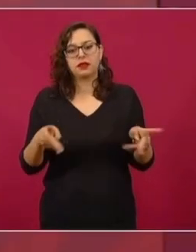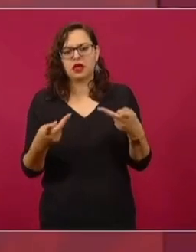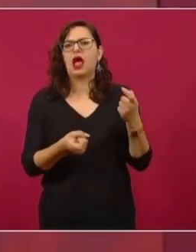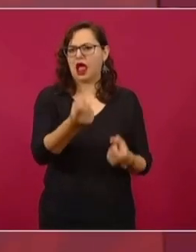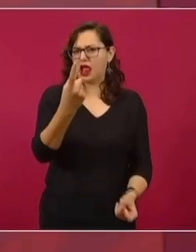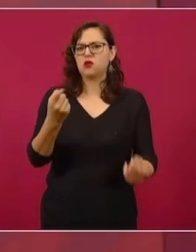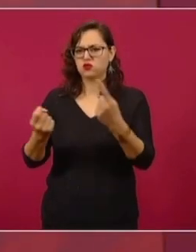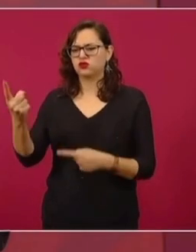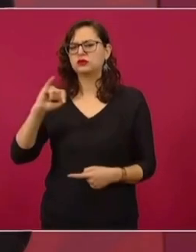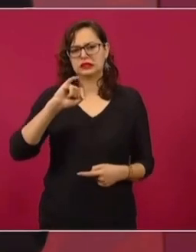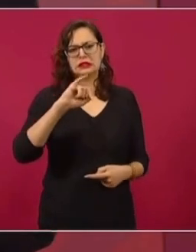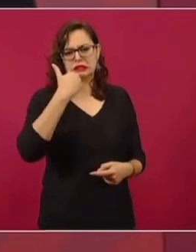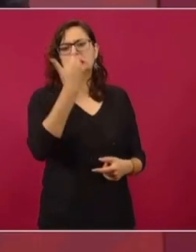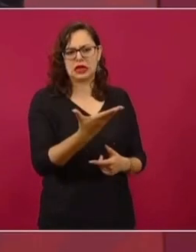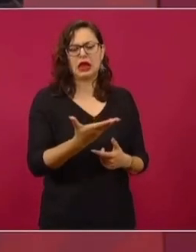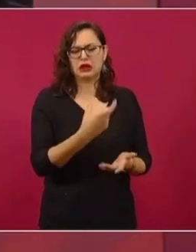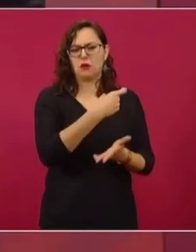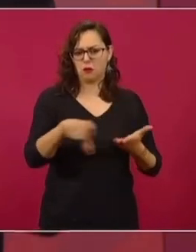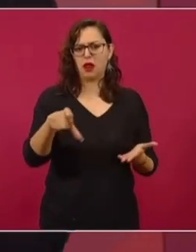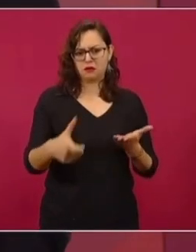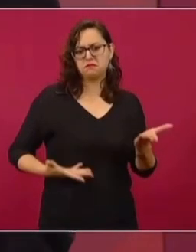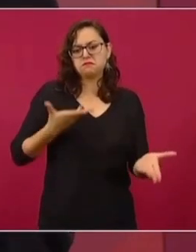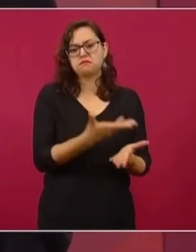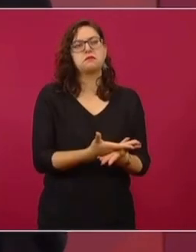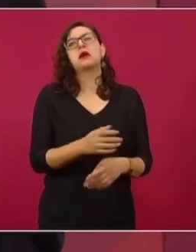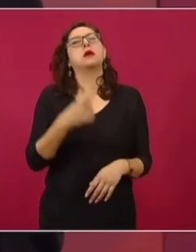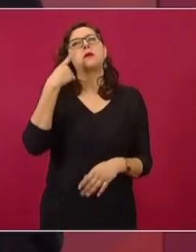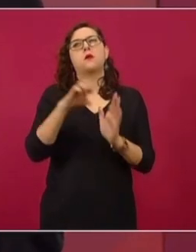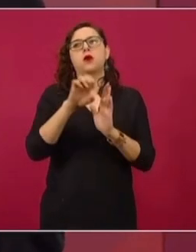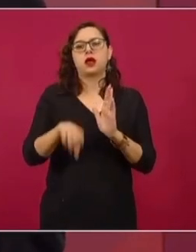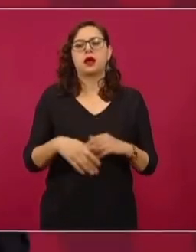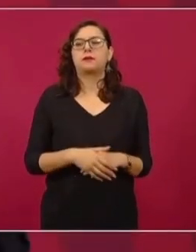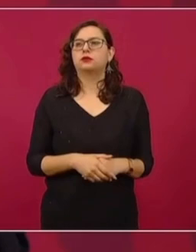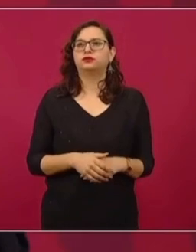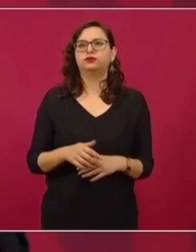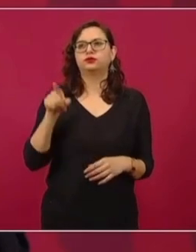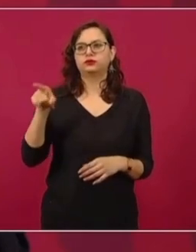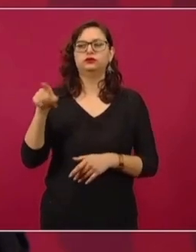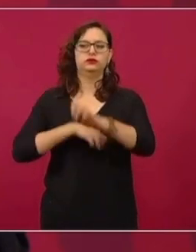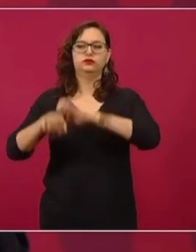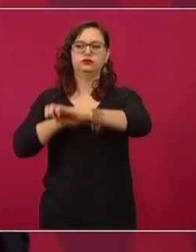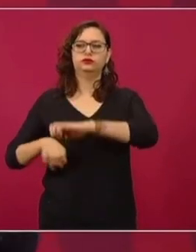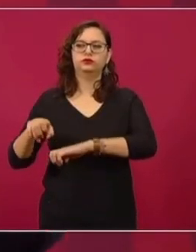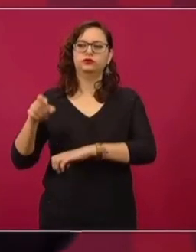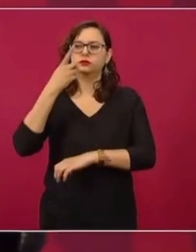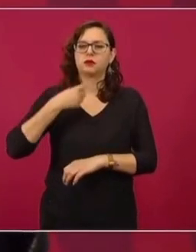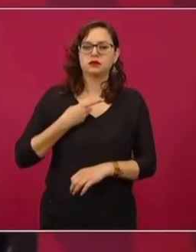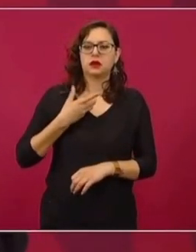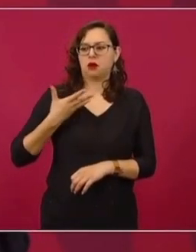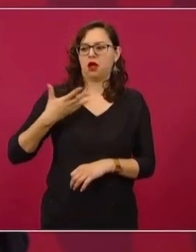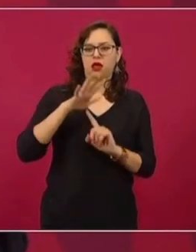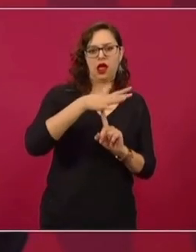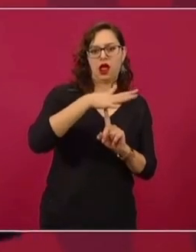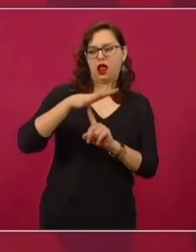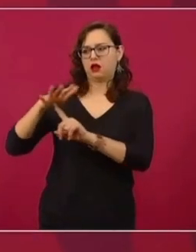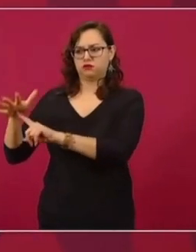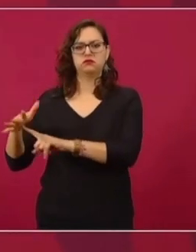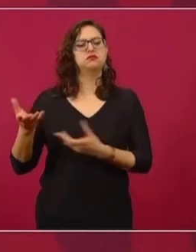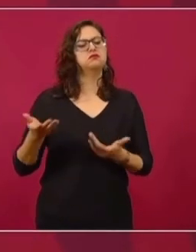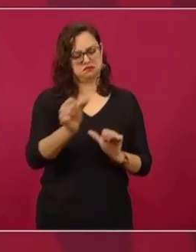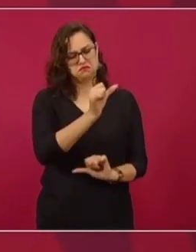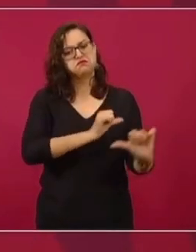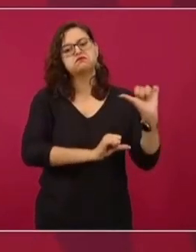que quieren intercambiar, la última empresa, unos helicópteros por el avión. E